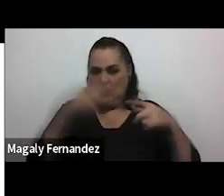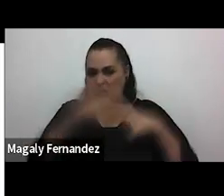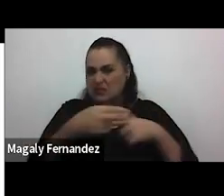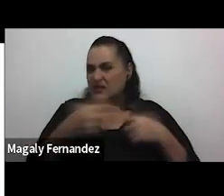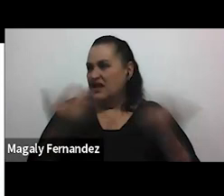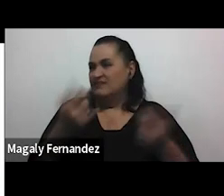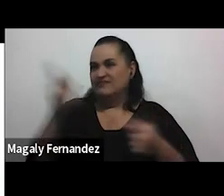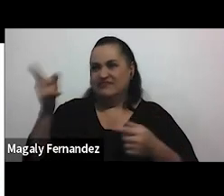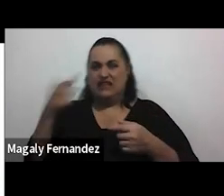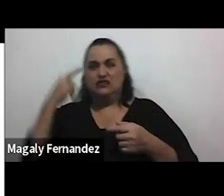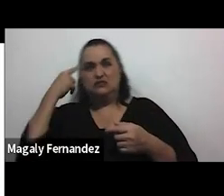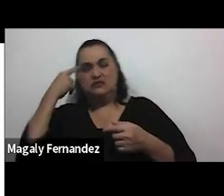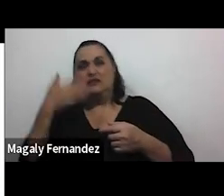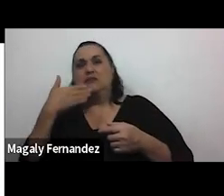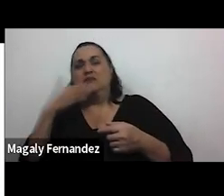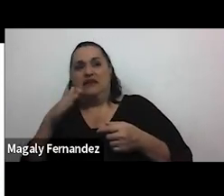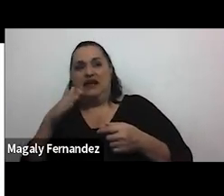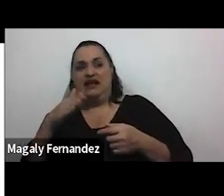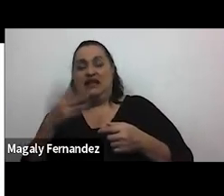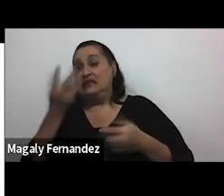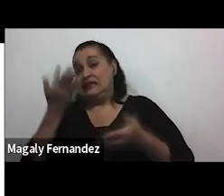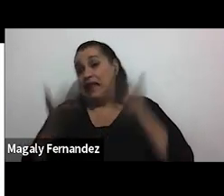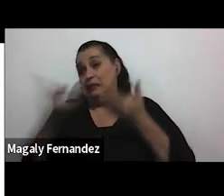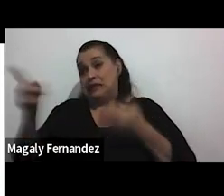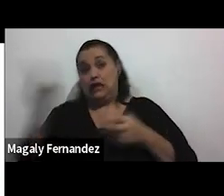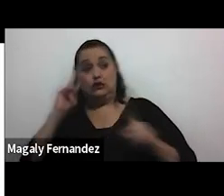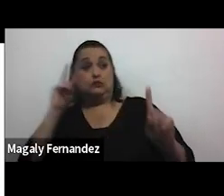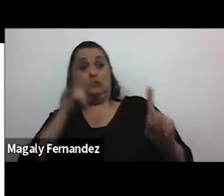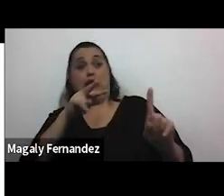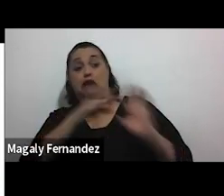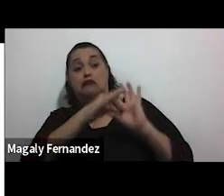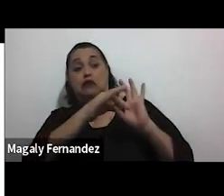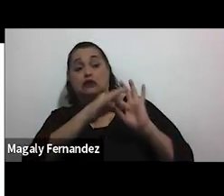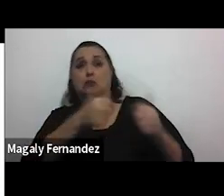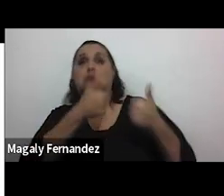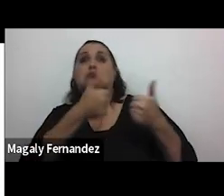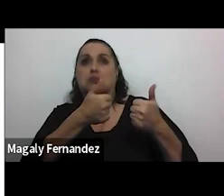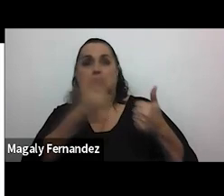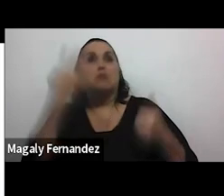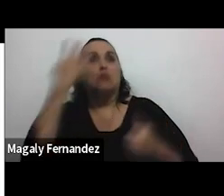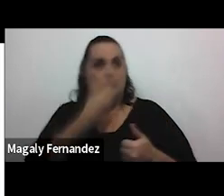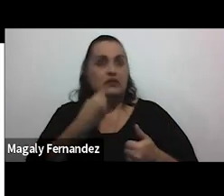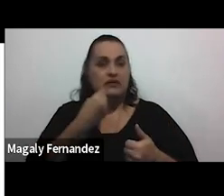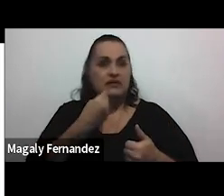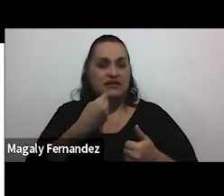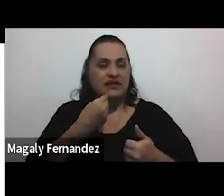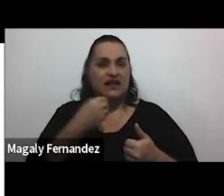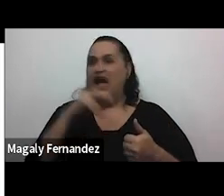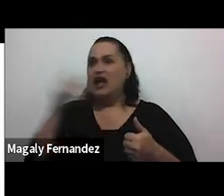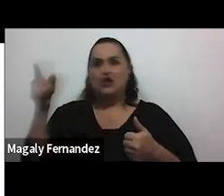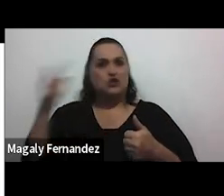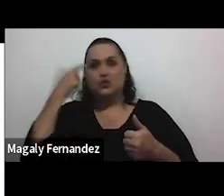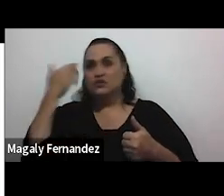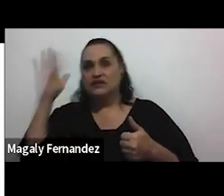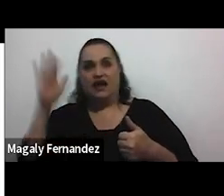tal vez desde la afuera era una relación muy ideal una relación muy bonita que no necesariamente estaba pasando